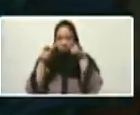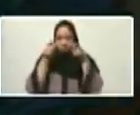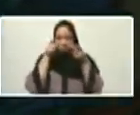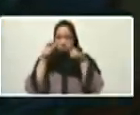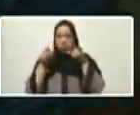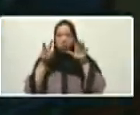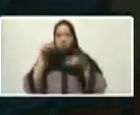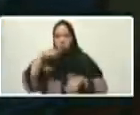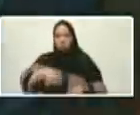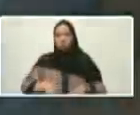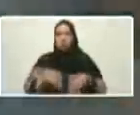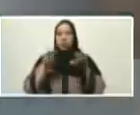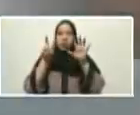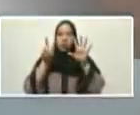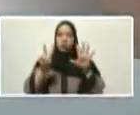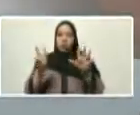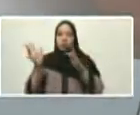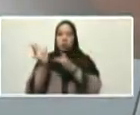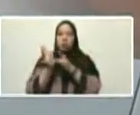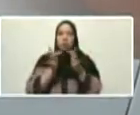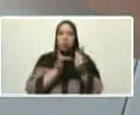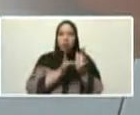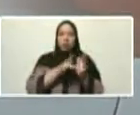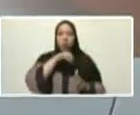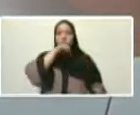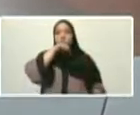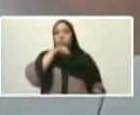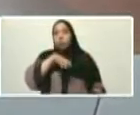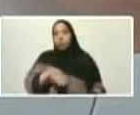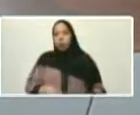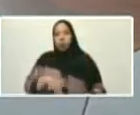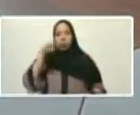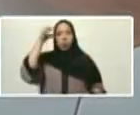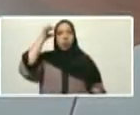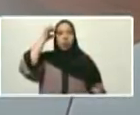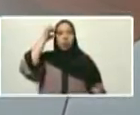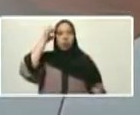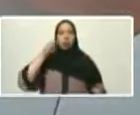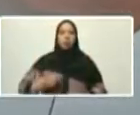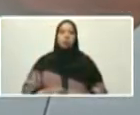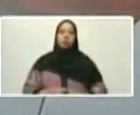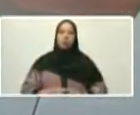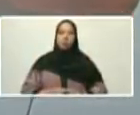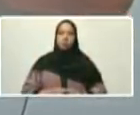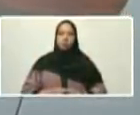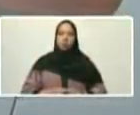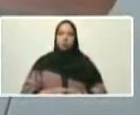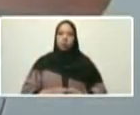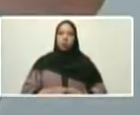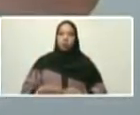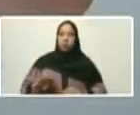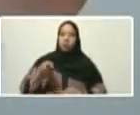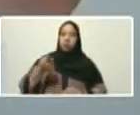7 de abril, un día histórico, histórico para atrás,